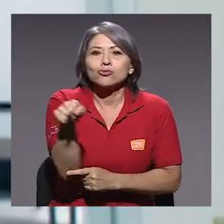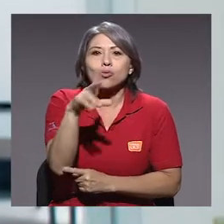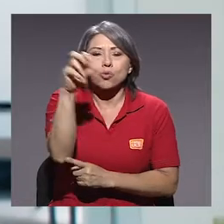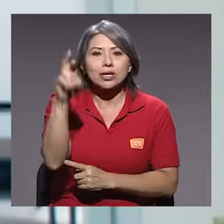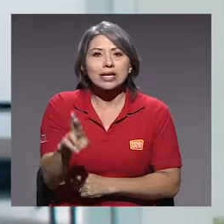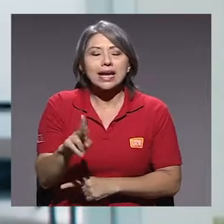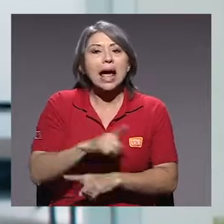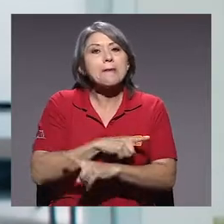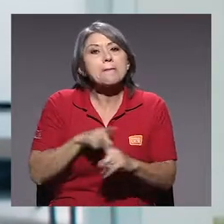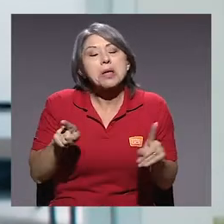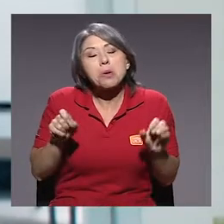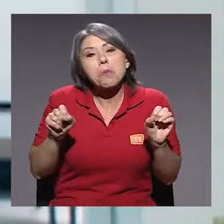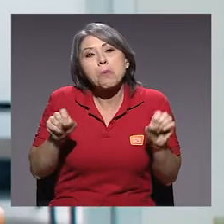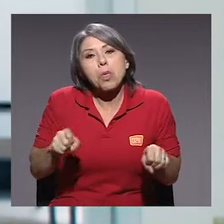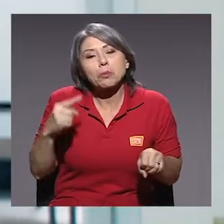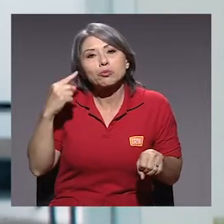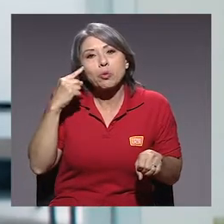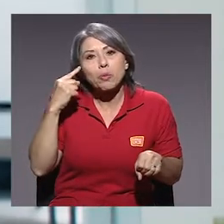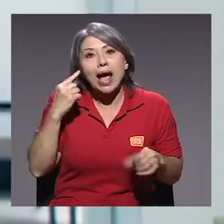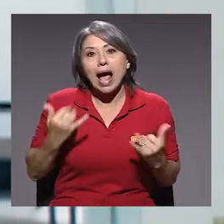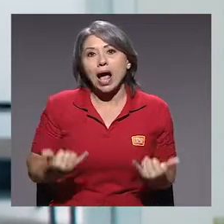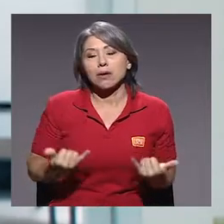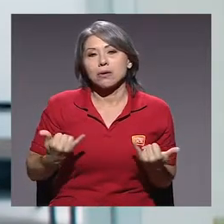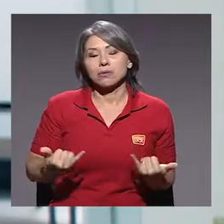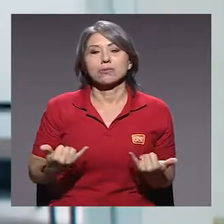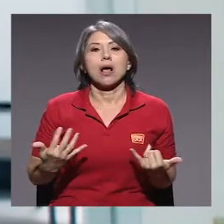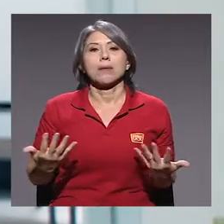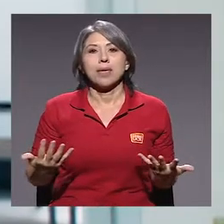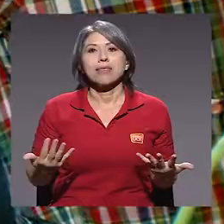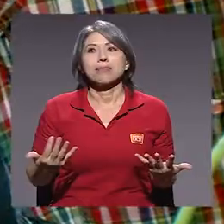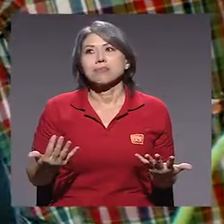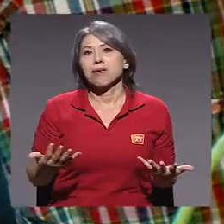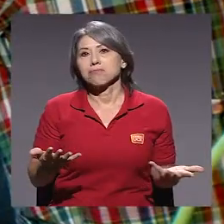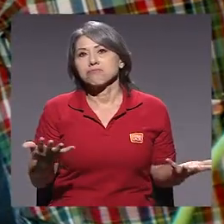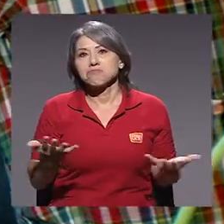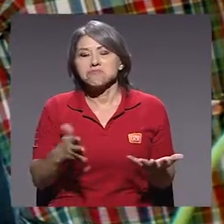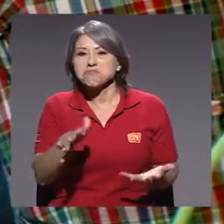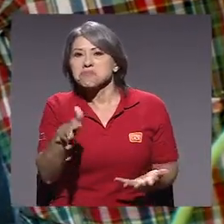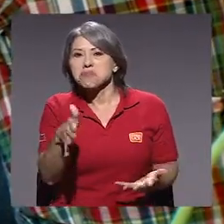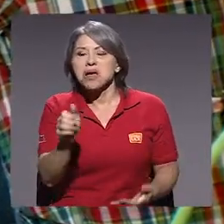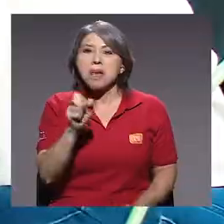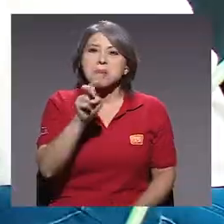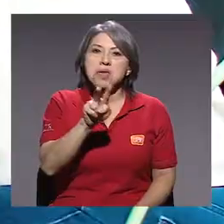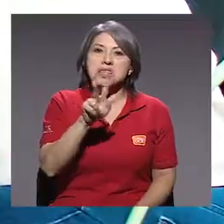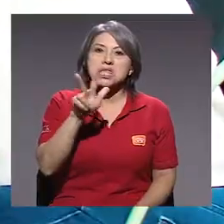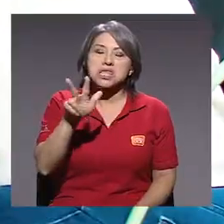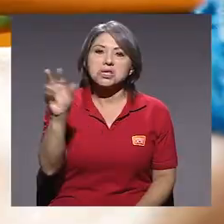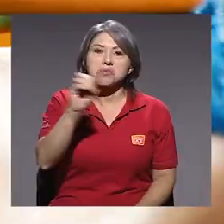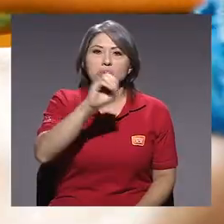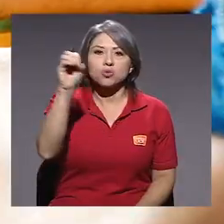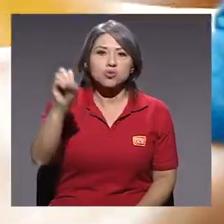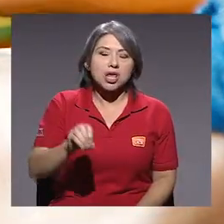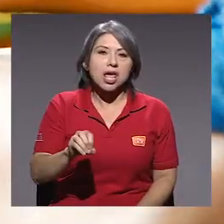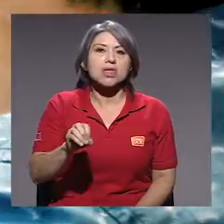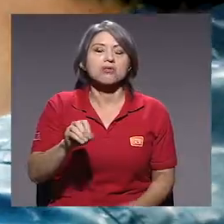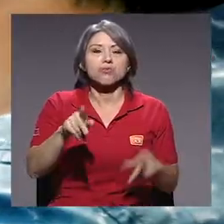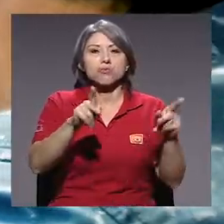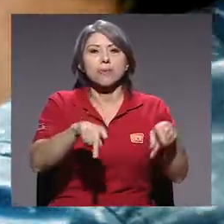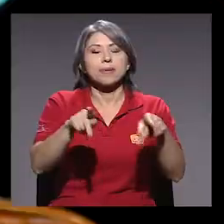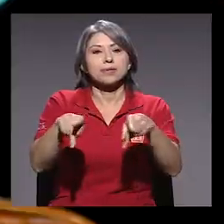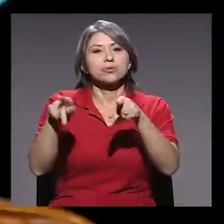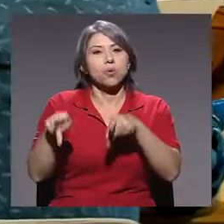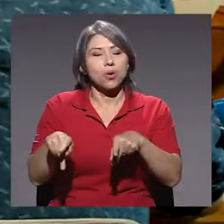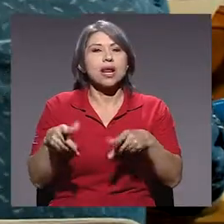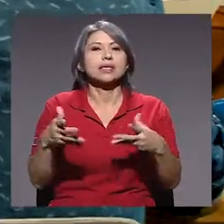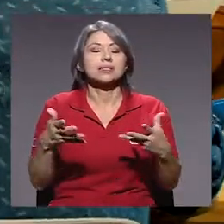Lo que sí podemos suponer es que actualmente existen cerca del 23% de